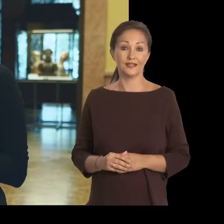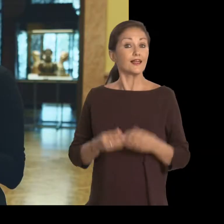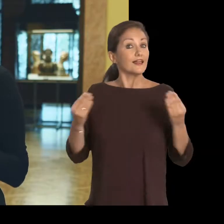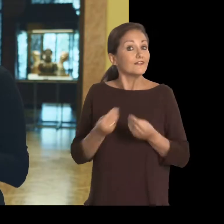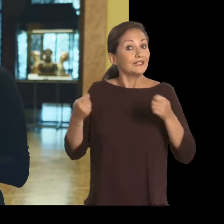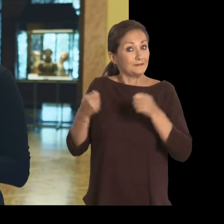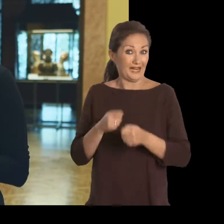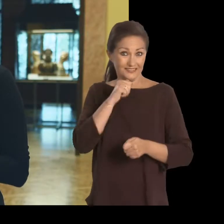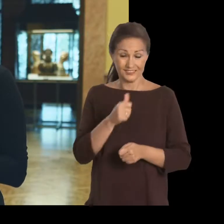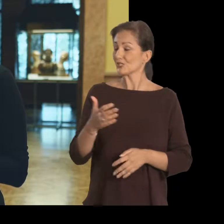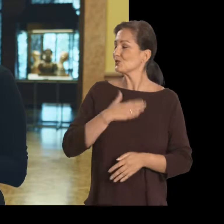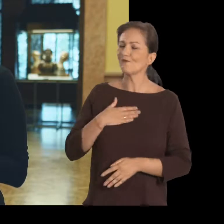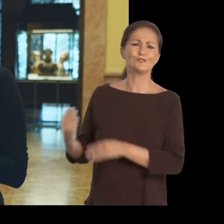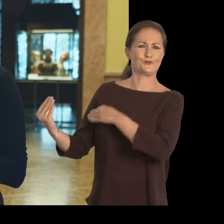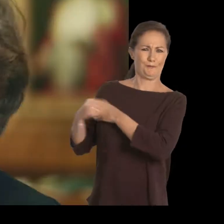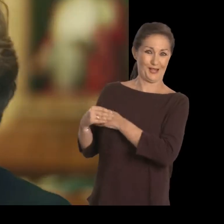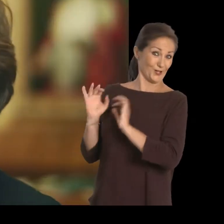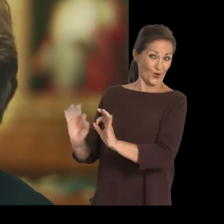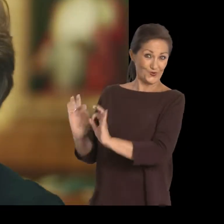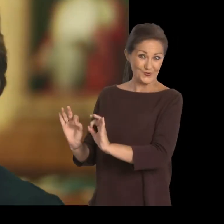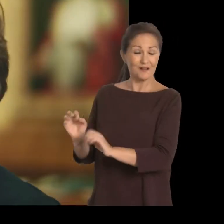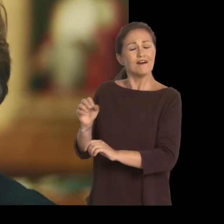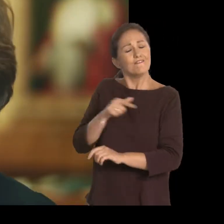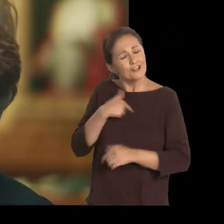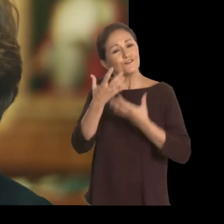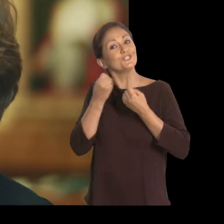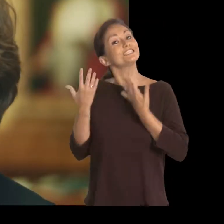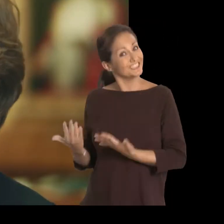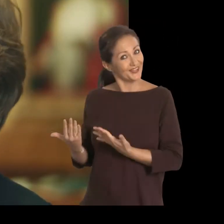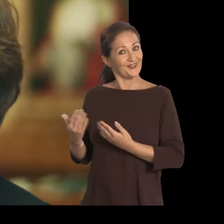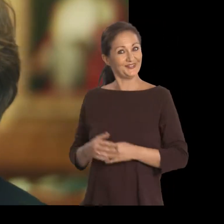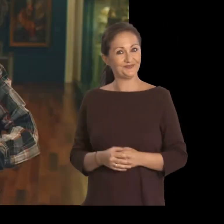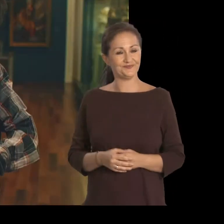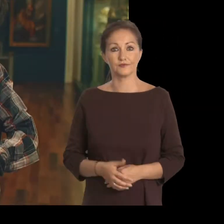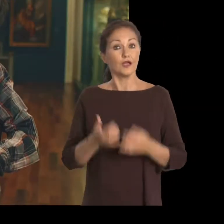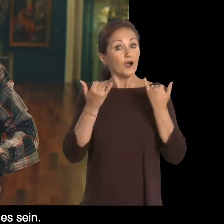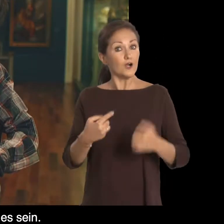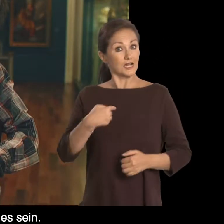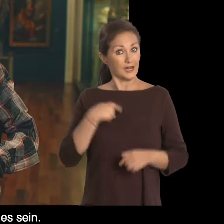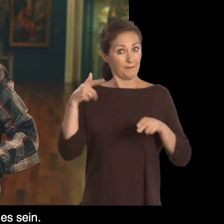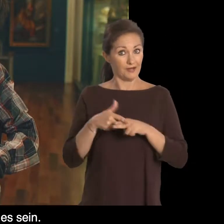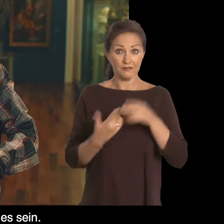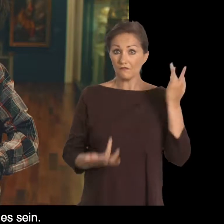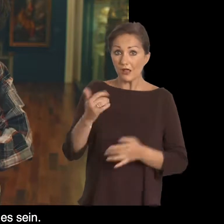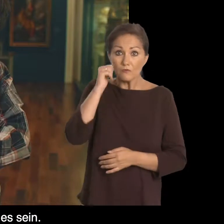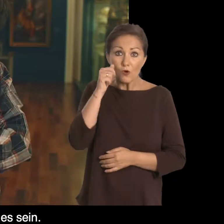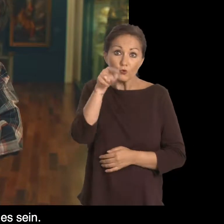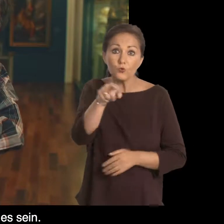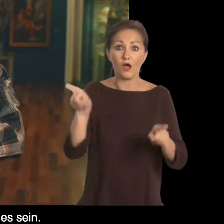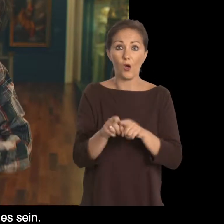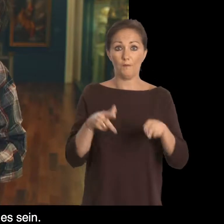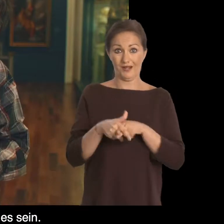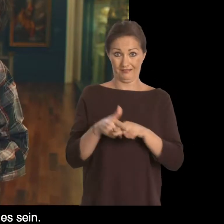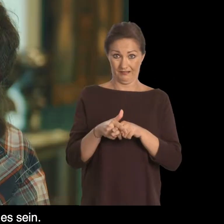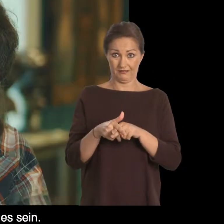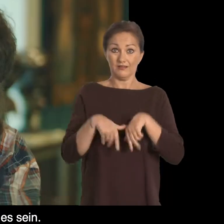Sie sagen, wenn etwas nicht passt, was auch gut ist. Ich meine, das wollten wir. Yo soy un capacitado. Pero mañana lo